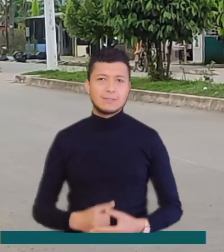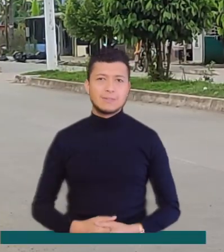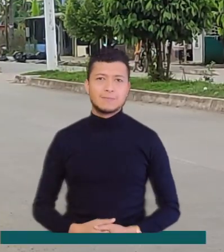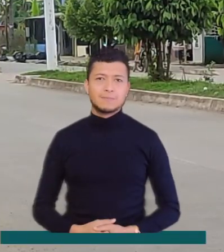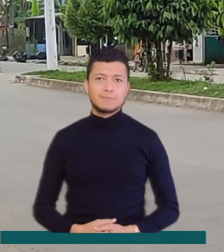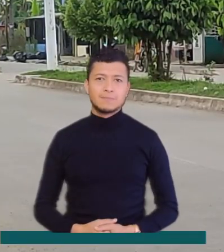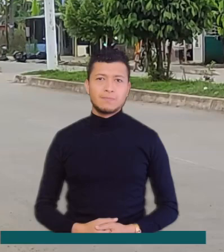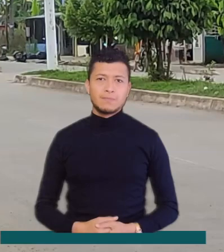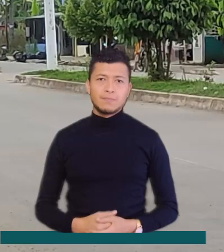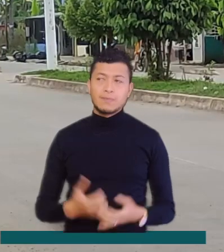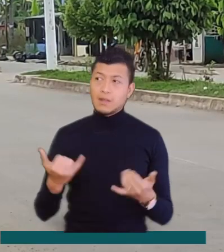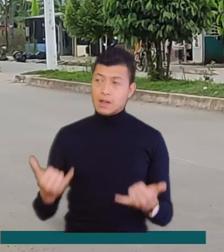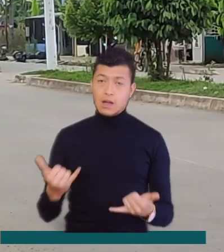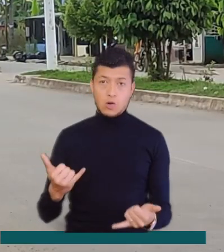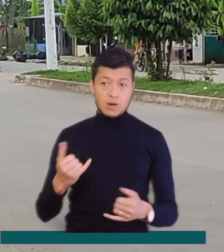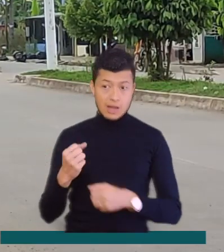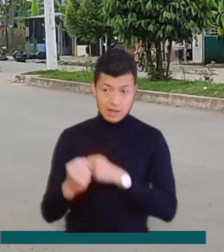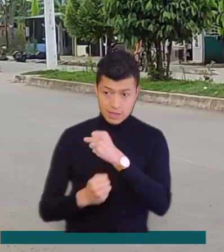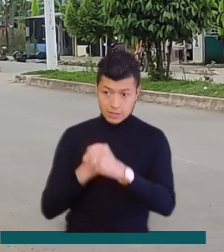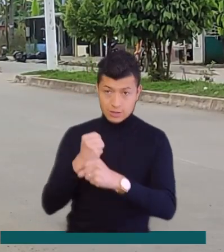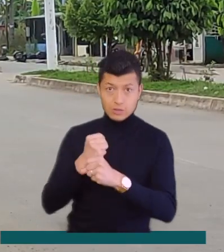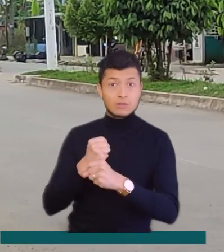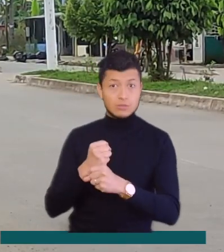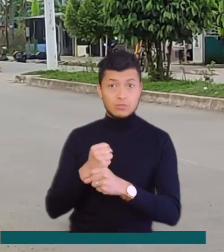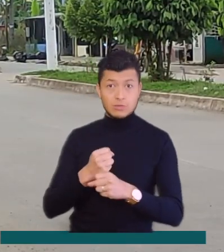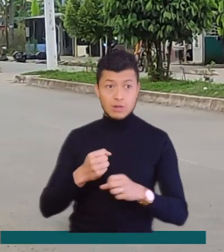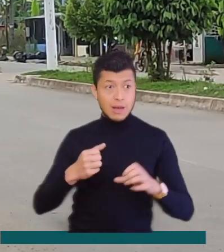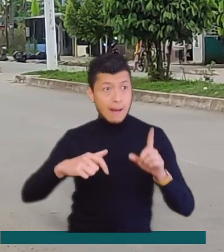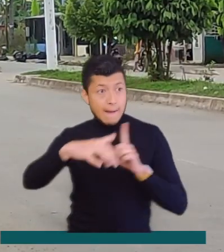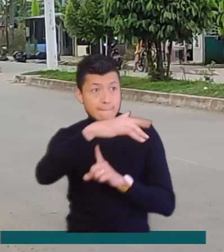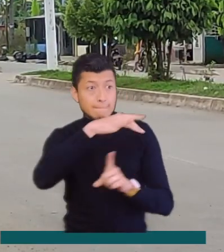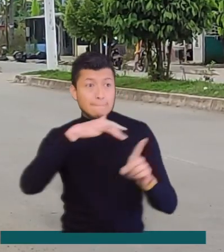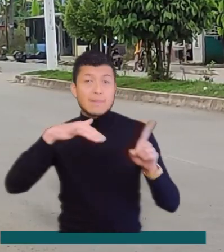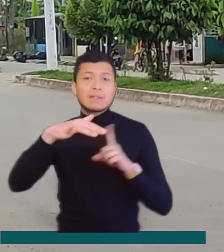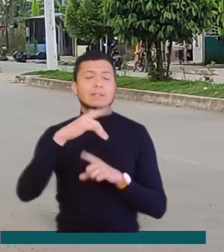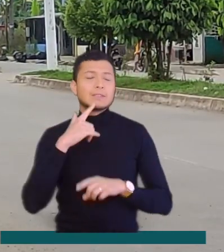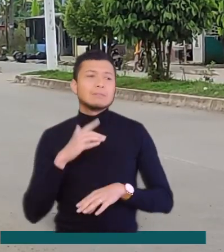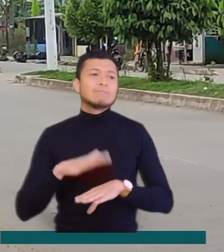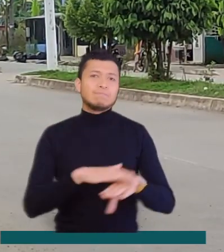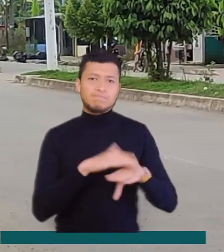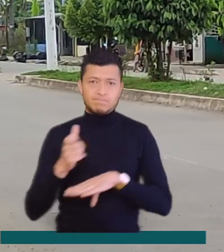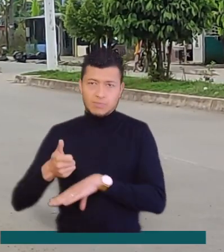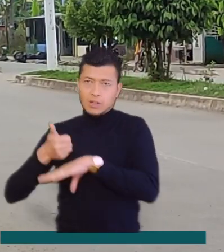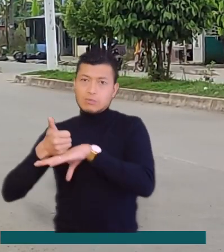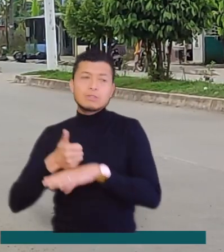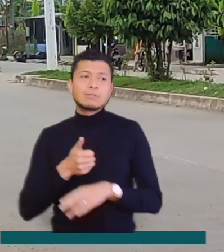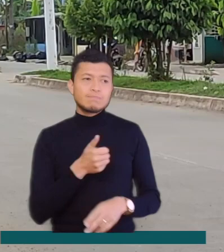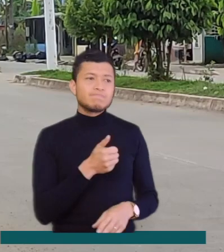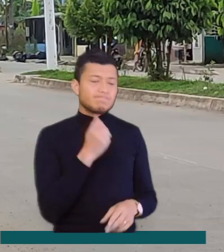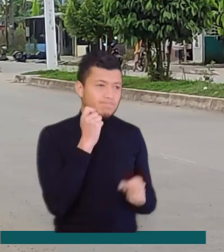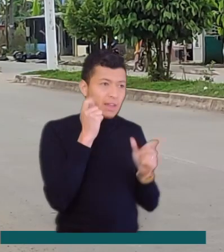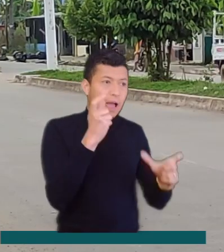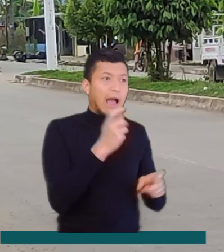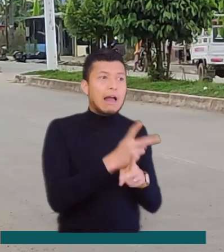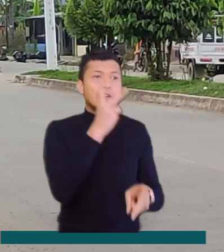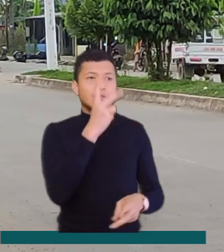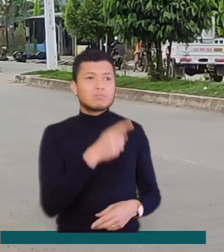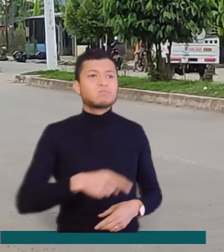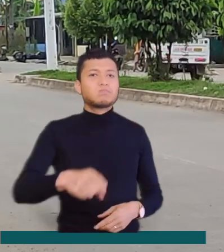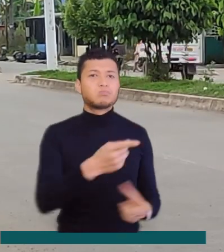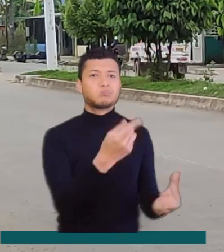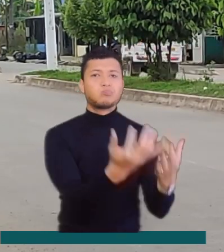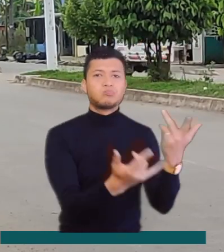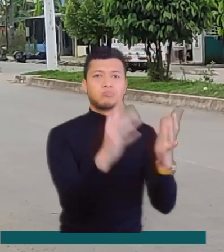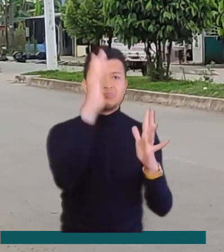En la actual temporada del año, según las autoridades ambientales, inician las alertas por incendios forestales. Los motivos suelen ser